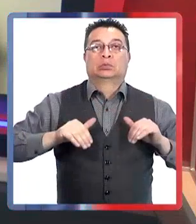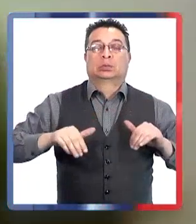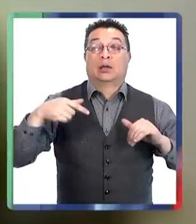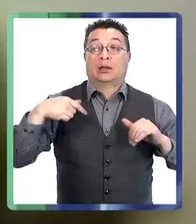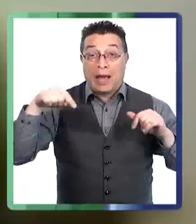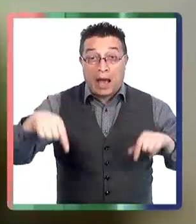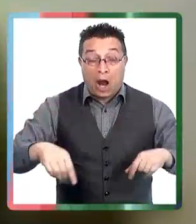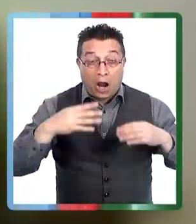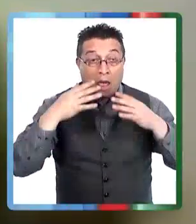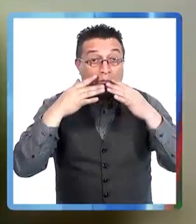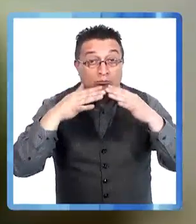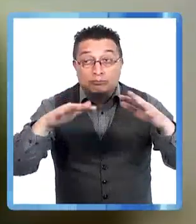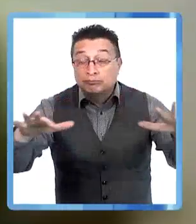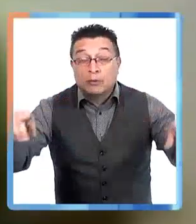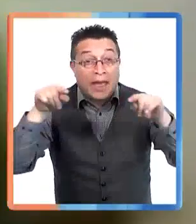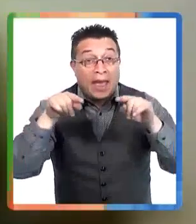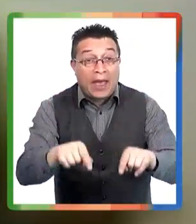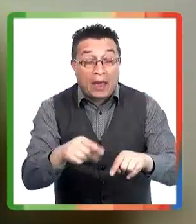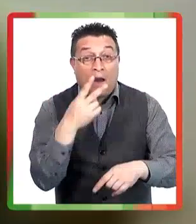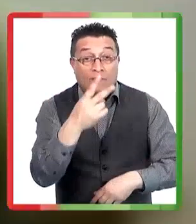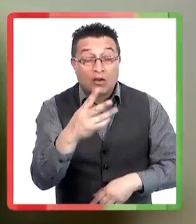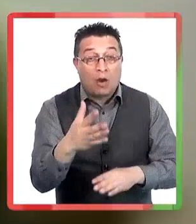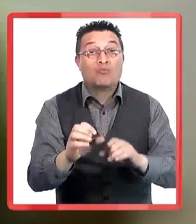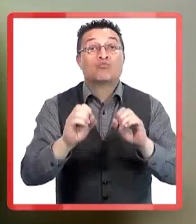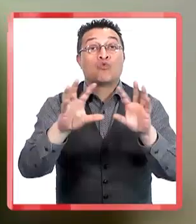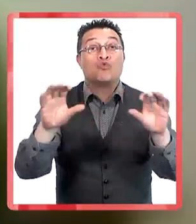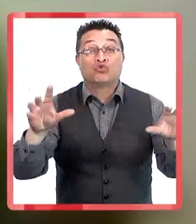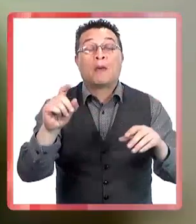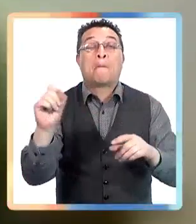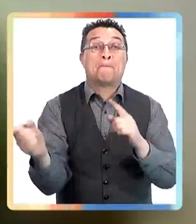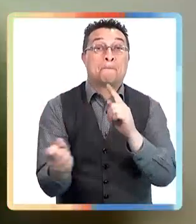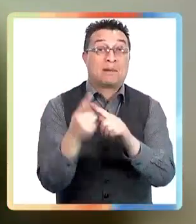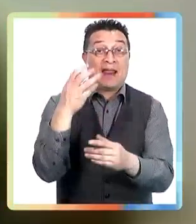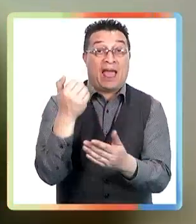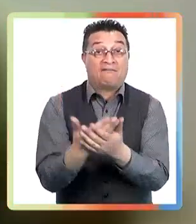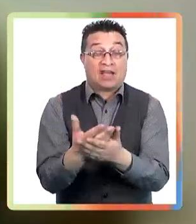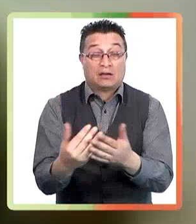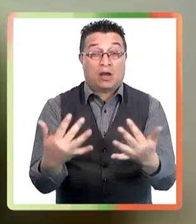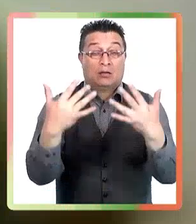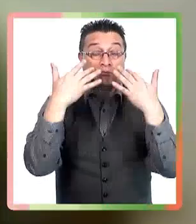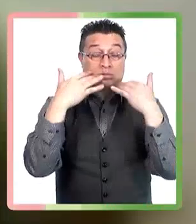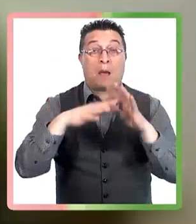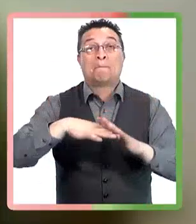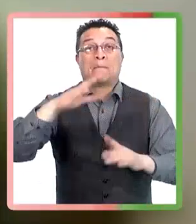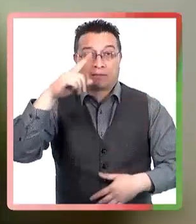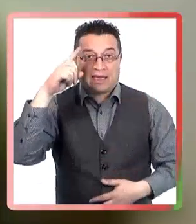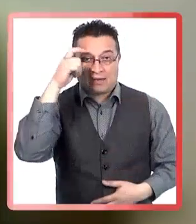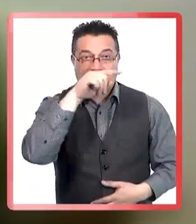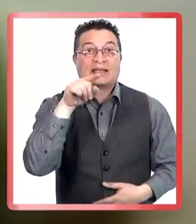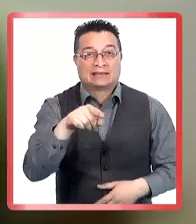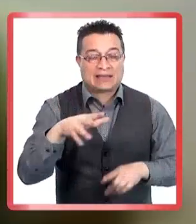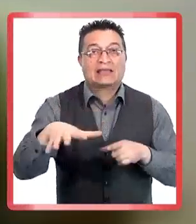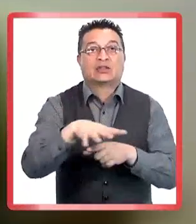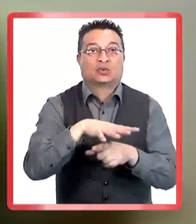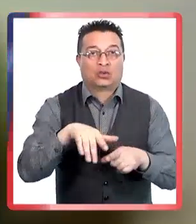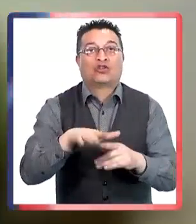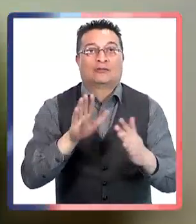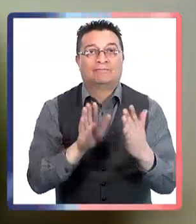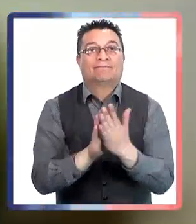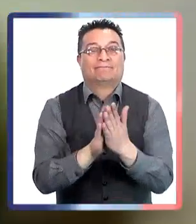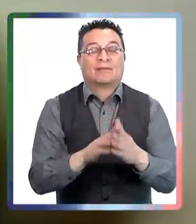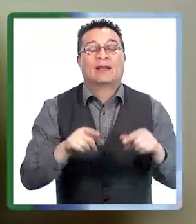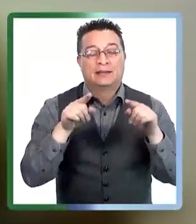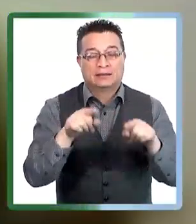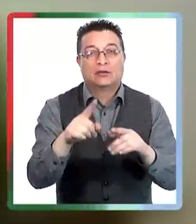enfrentar. Ese es un punto fundamental. Hay mamás y niños que nacieron en pandemia, tuvieron sus hijos en